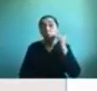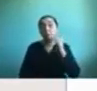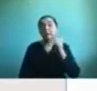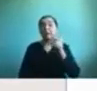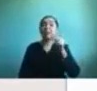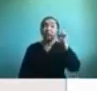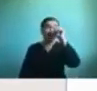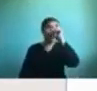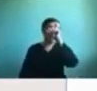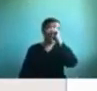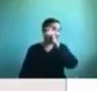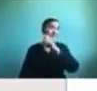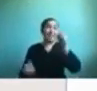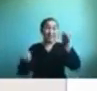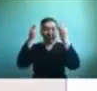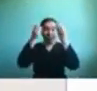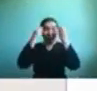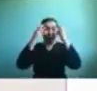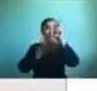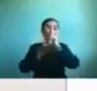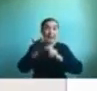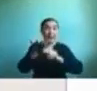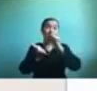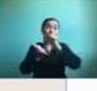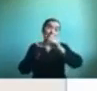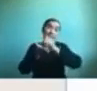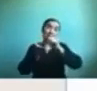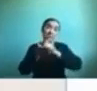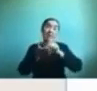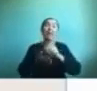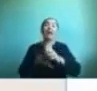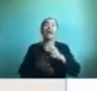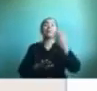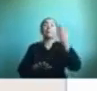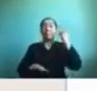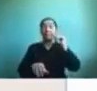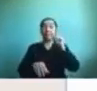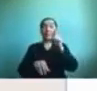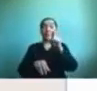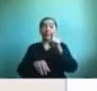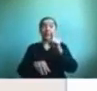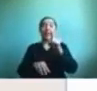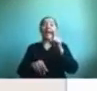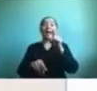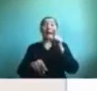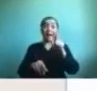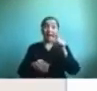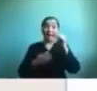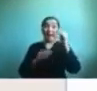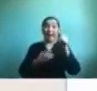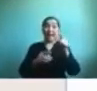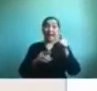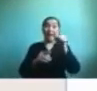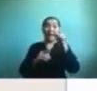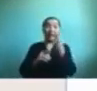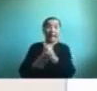escribir cada uno de los programas me olvidó mencionarlo en el caso de soñaletras flu es el personaje que acompaña